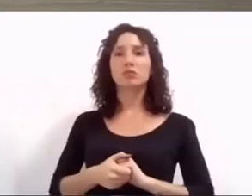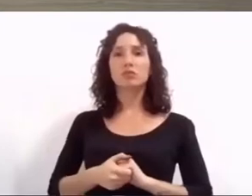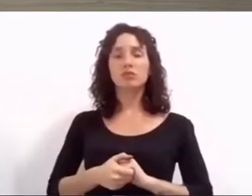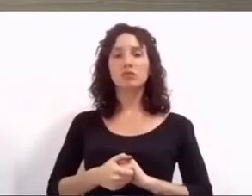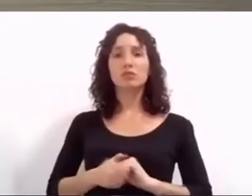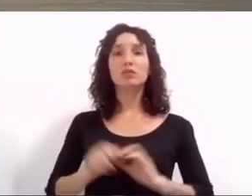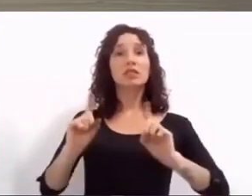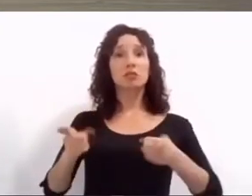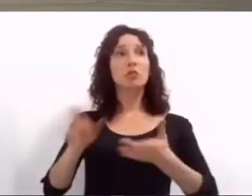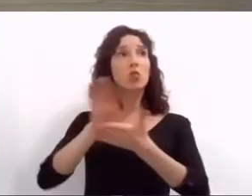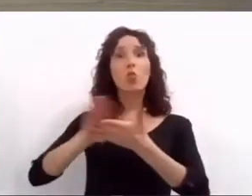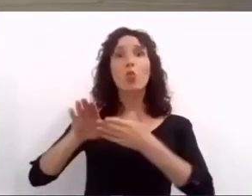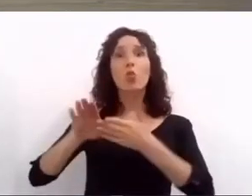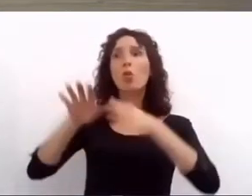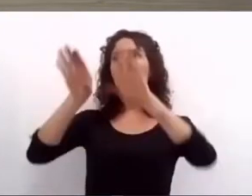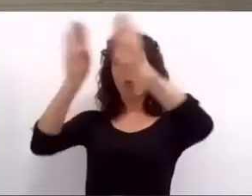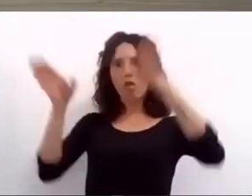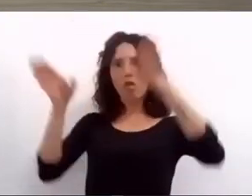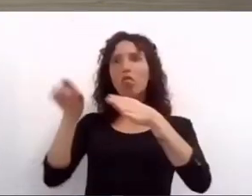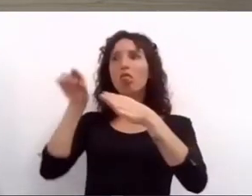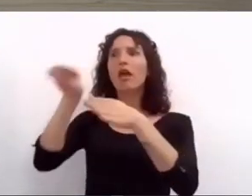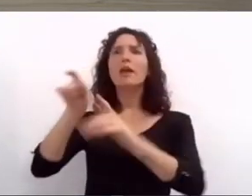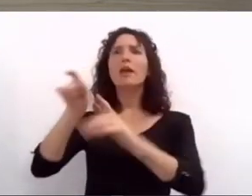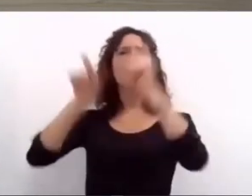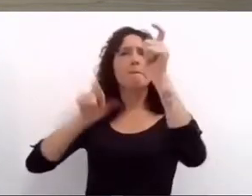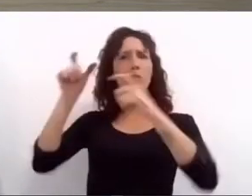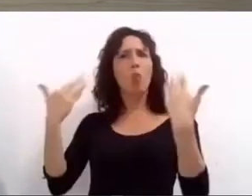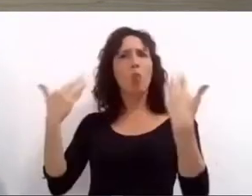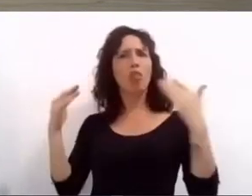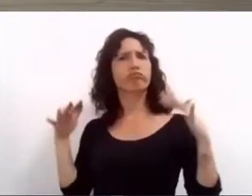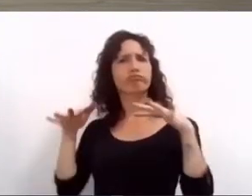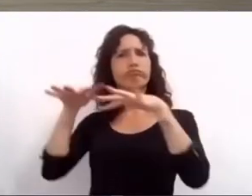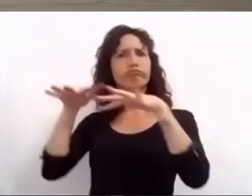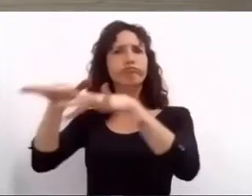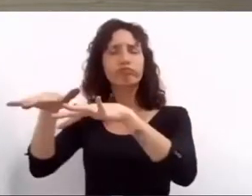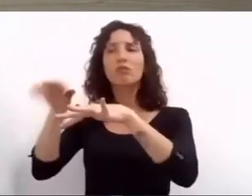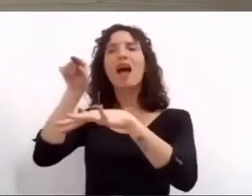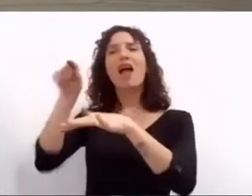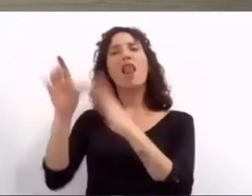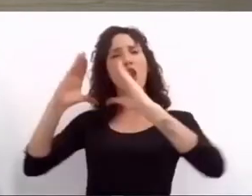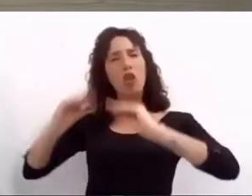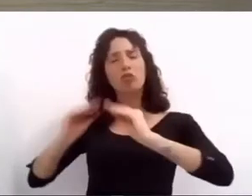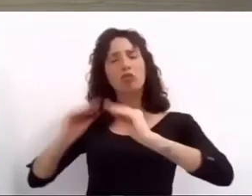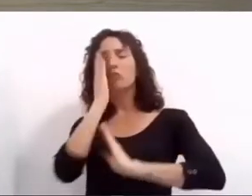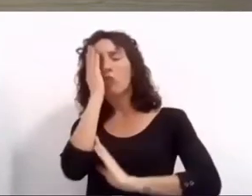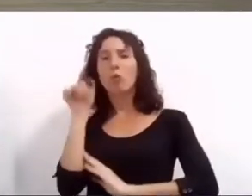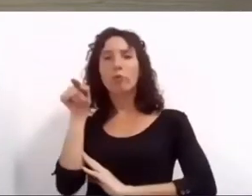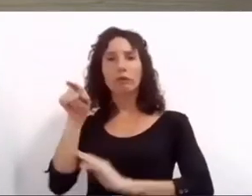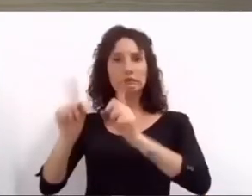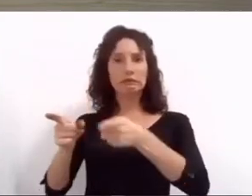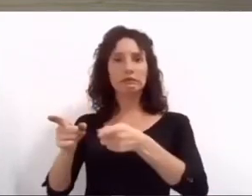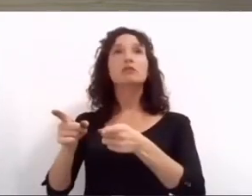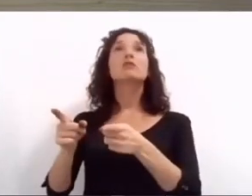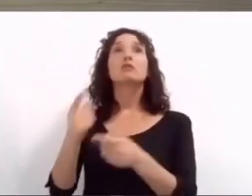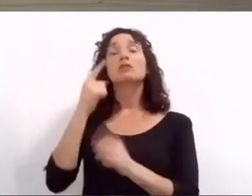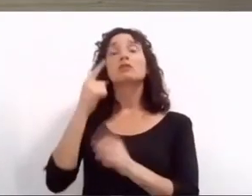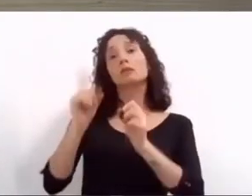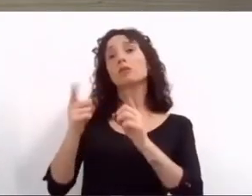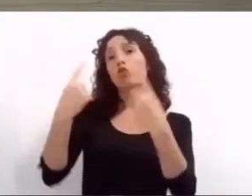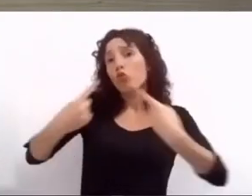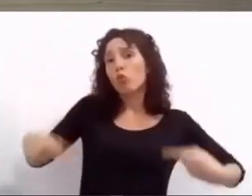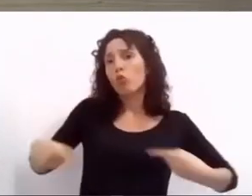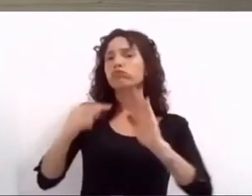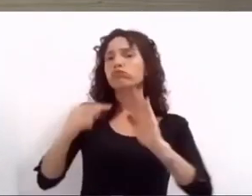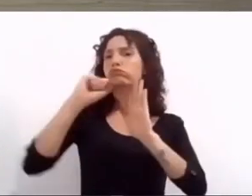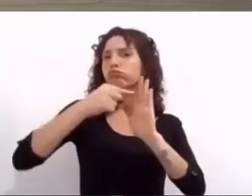aislamiento especiales para esta población y los vacunamos preventivamente contra la gripe la semana pasada firmamos un